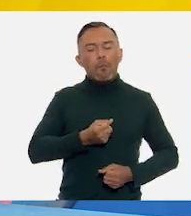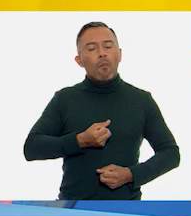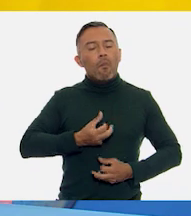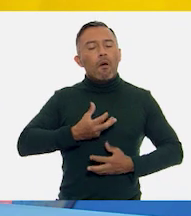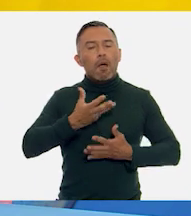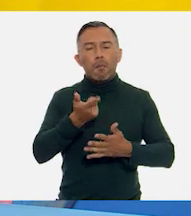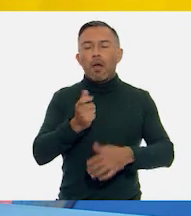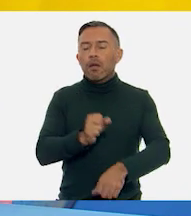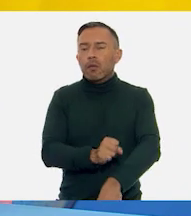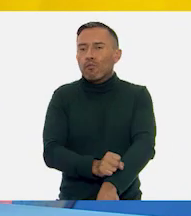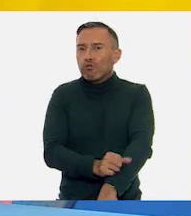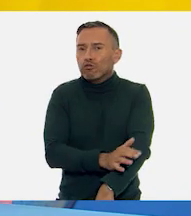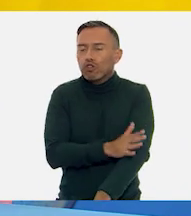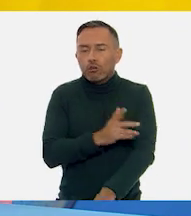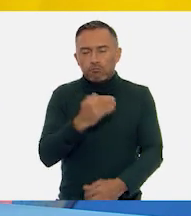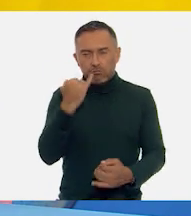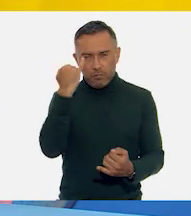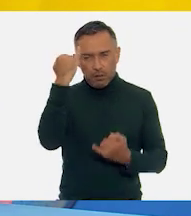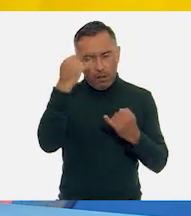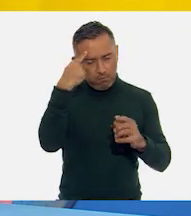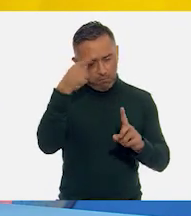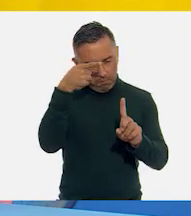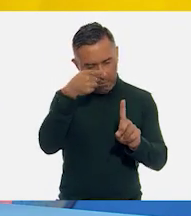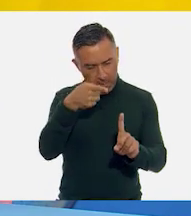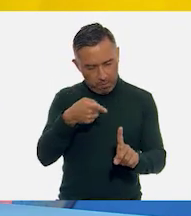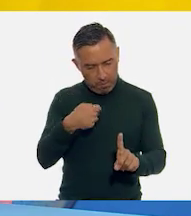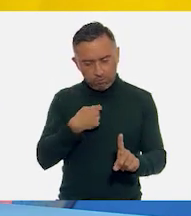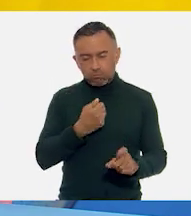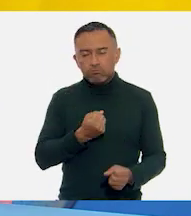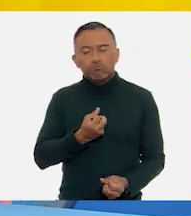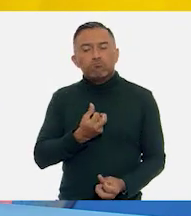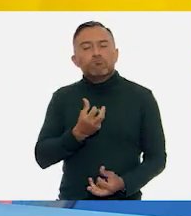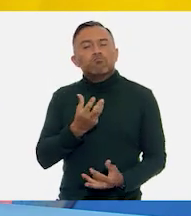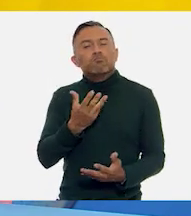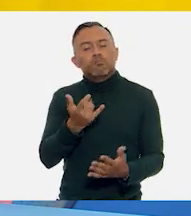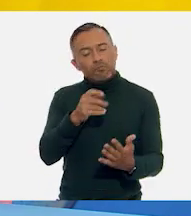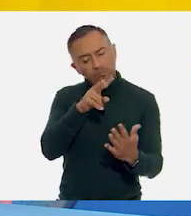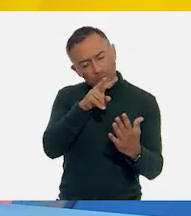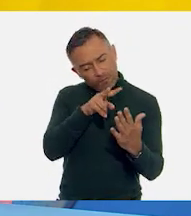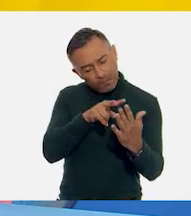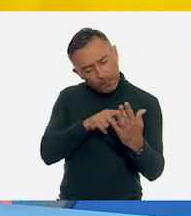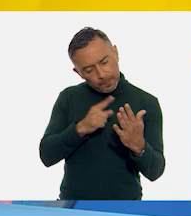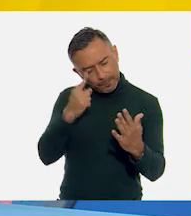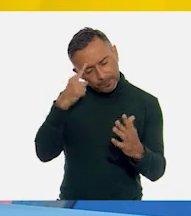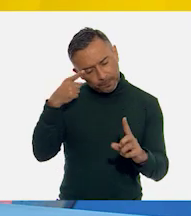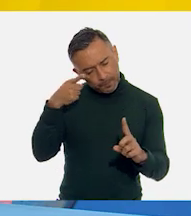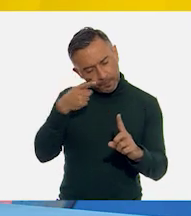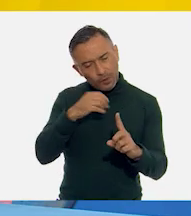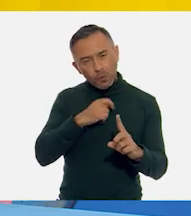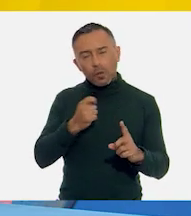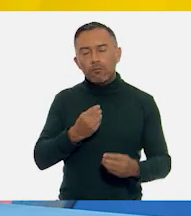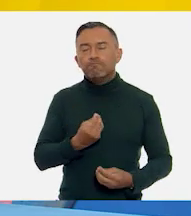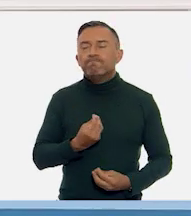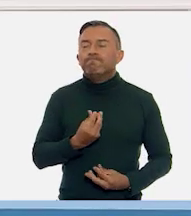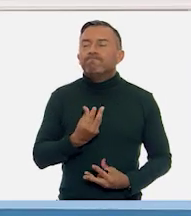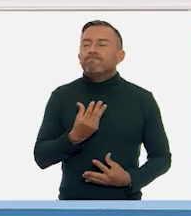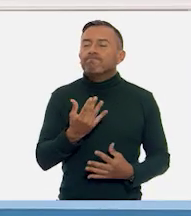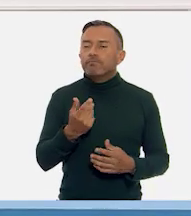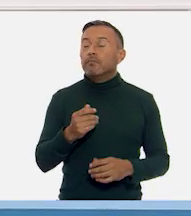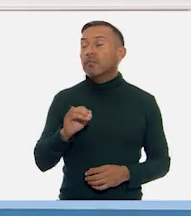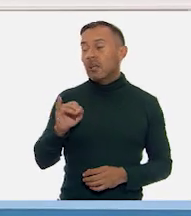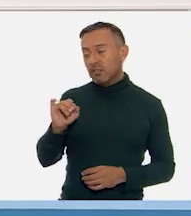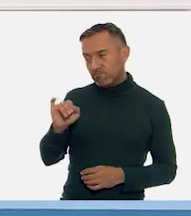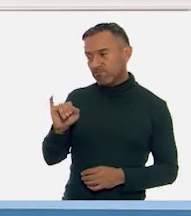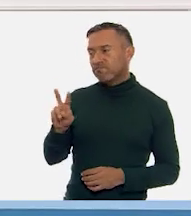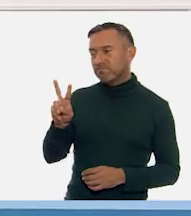ideas que transmite, para que nosotros podamos transmitir también lo que vemos y sentimos en cada verso. Sí, es